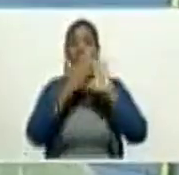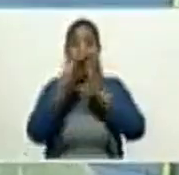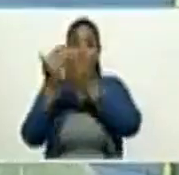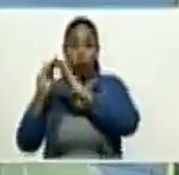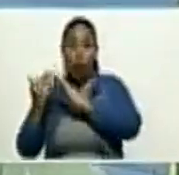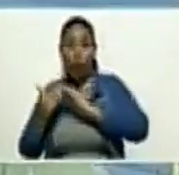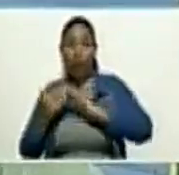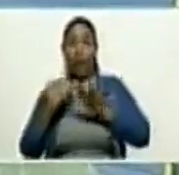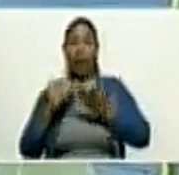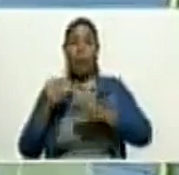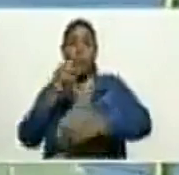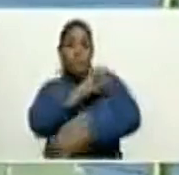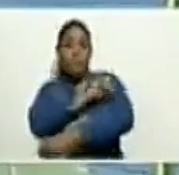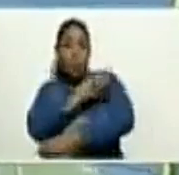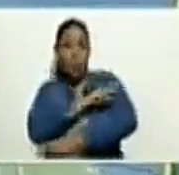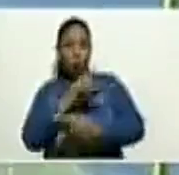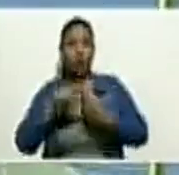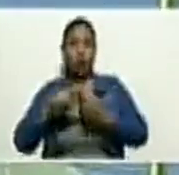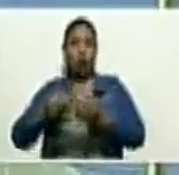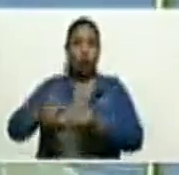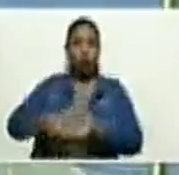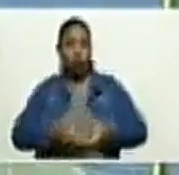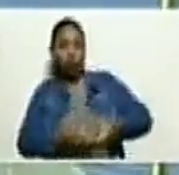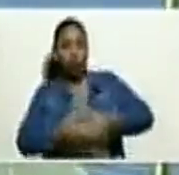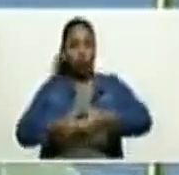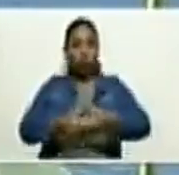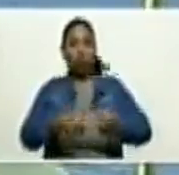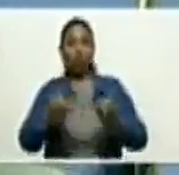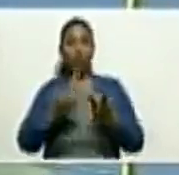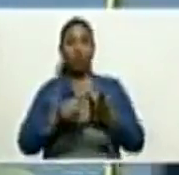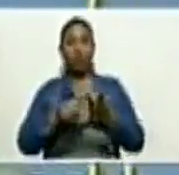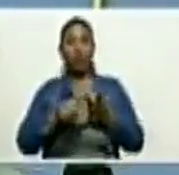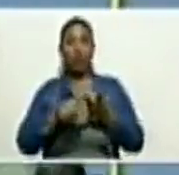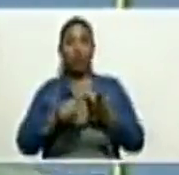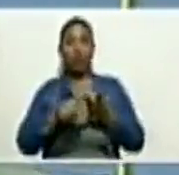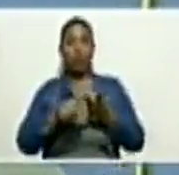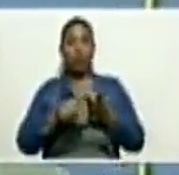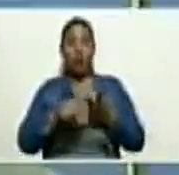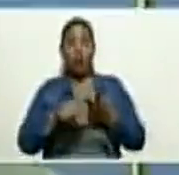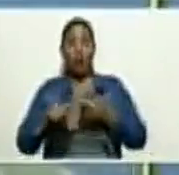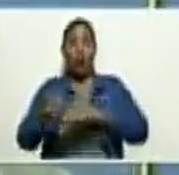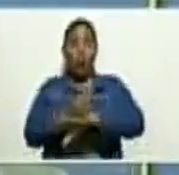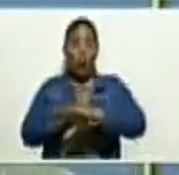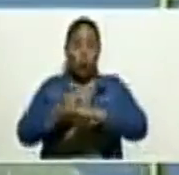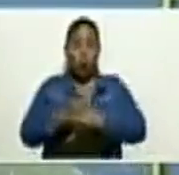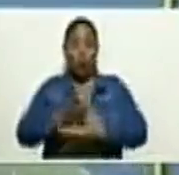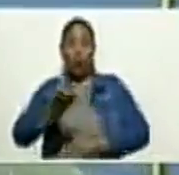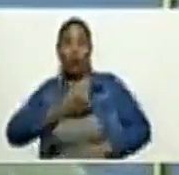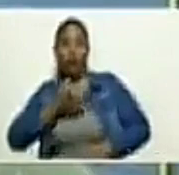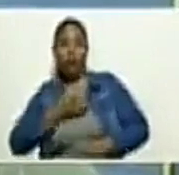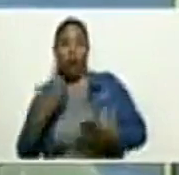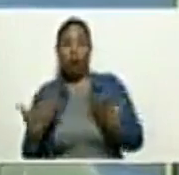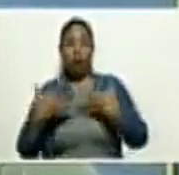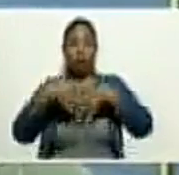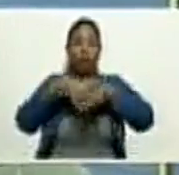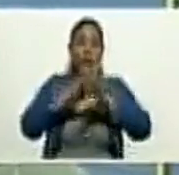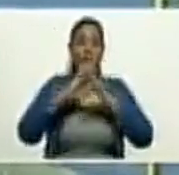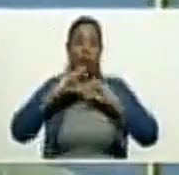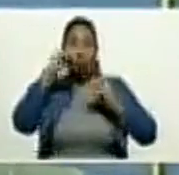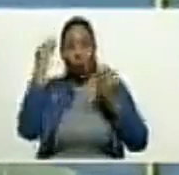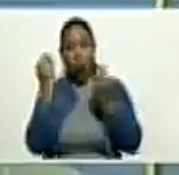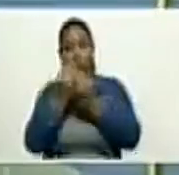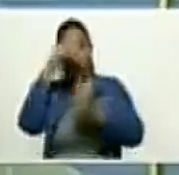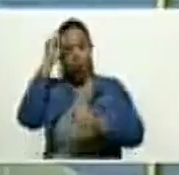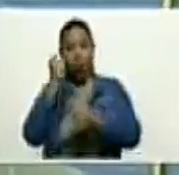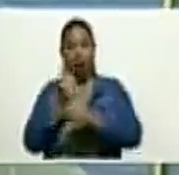protección civil, bomberos, gobernaciones y alcaldías, para la preparación de los mapas de riesgo